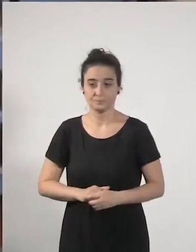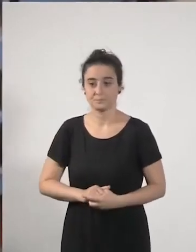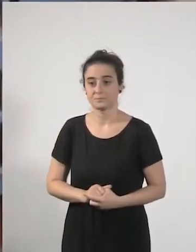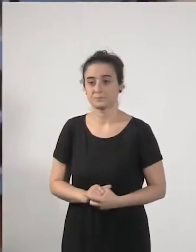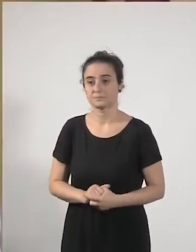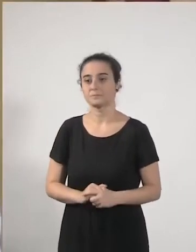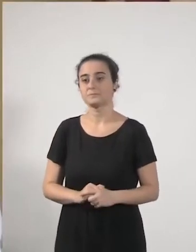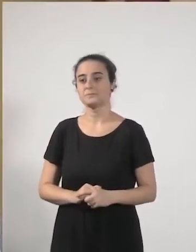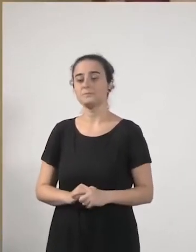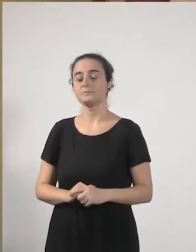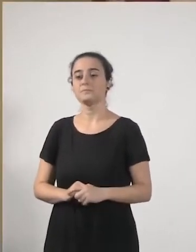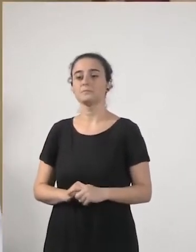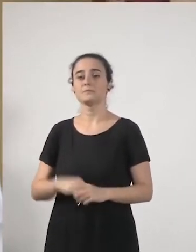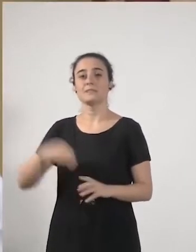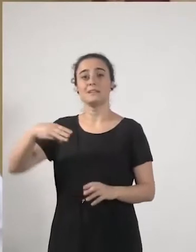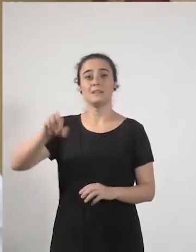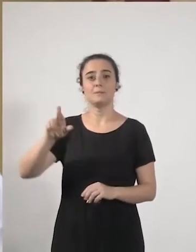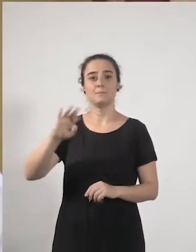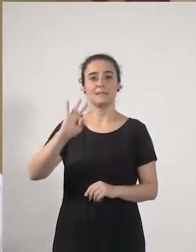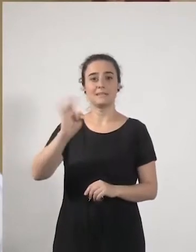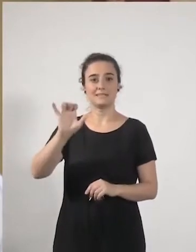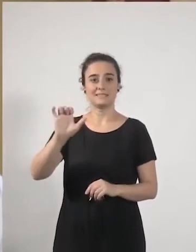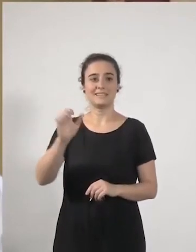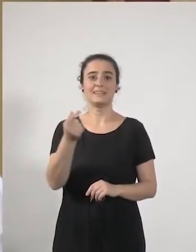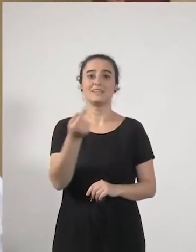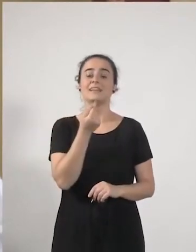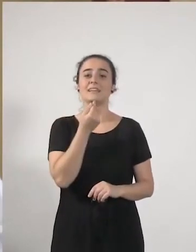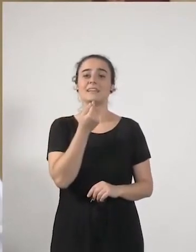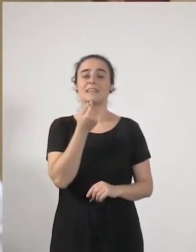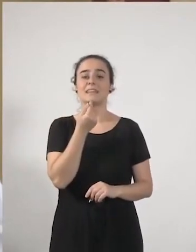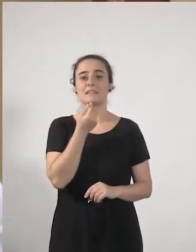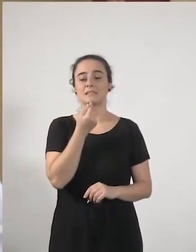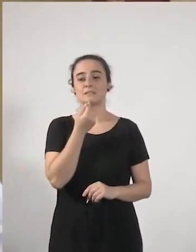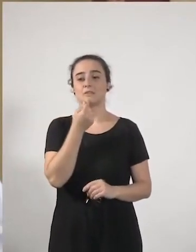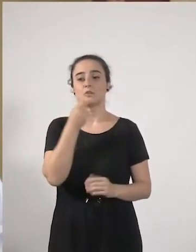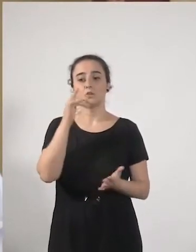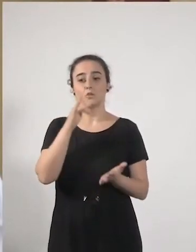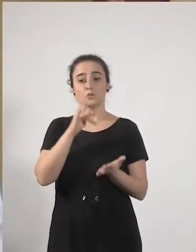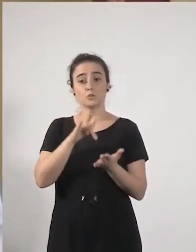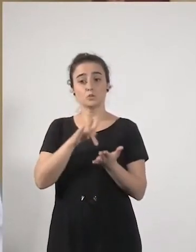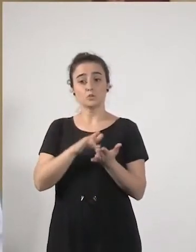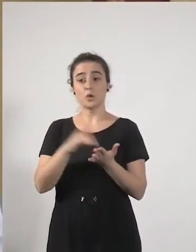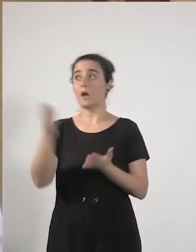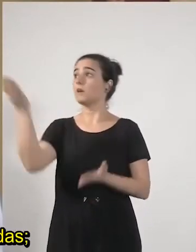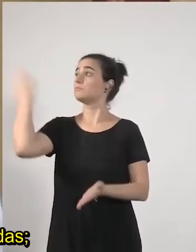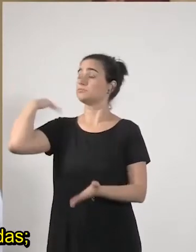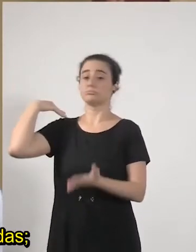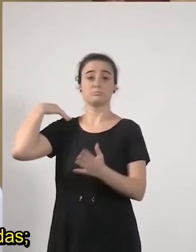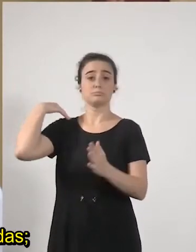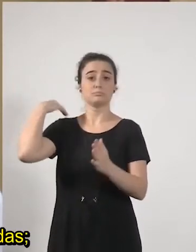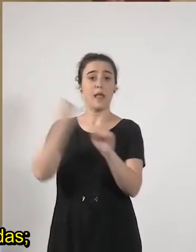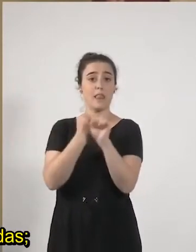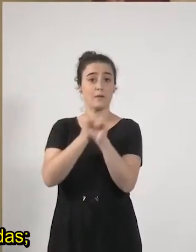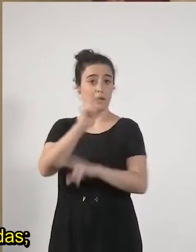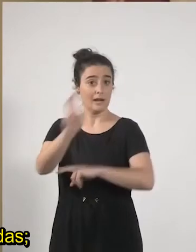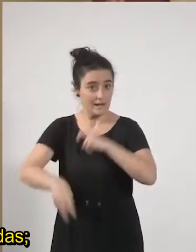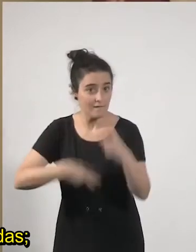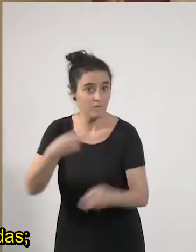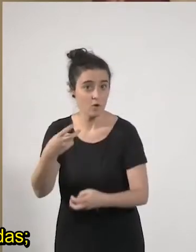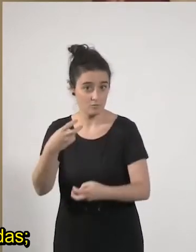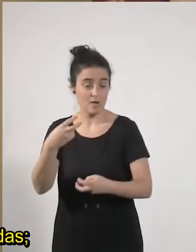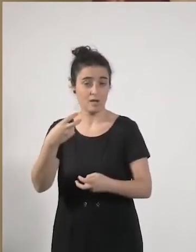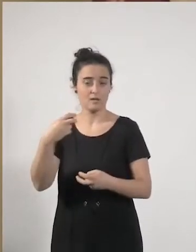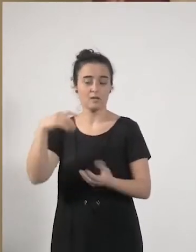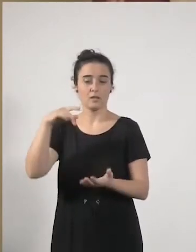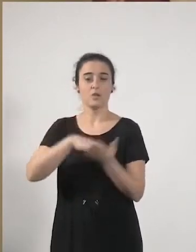Has comentado Merchel has hecho referencia a la a la reforma a la reforma laboral que es una de las medidas